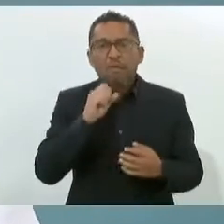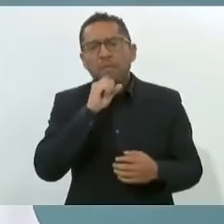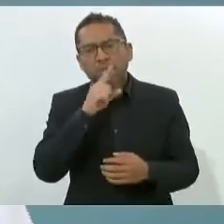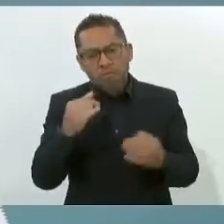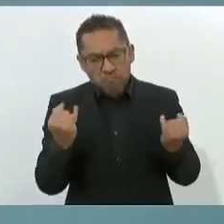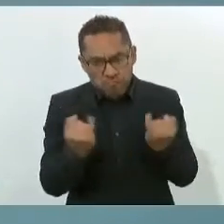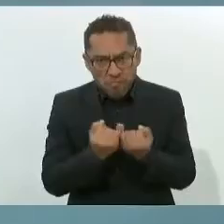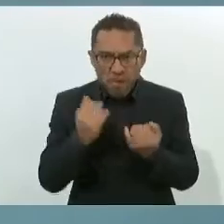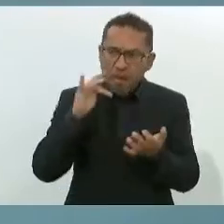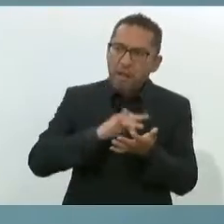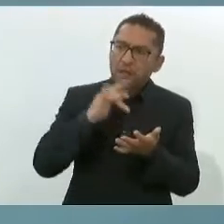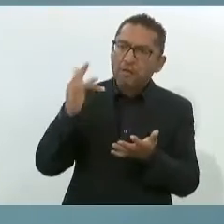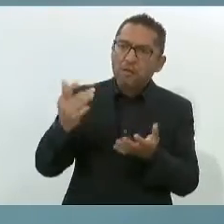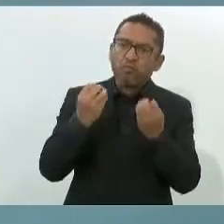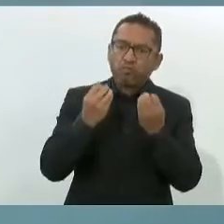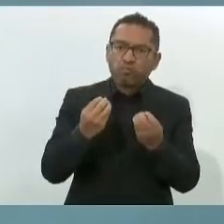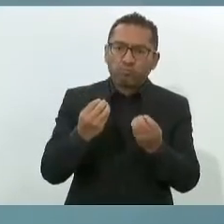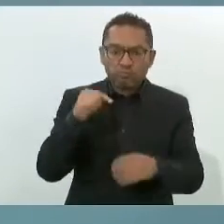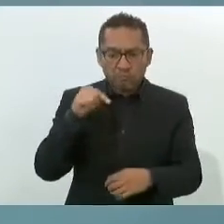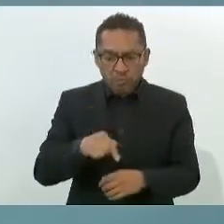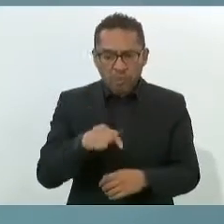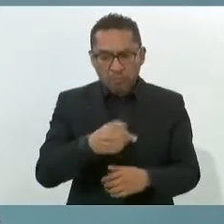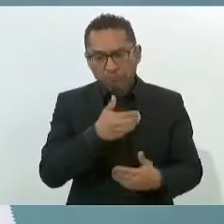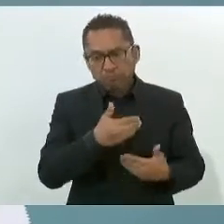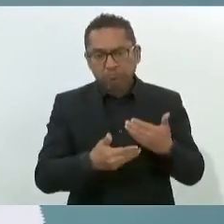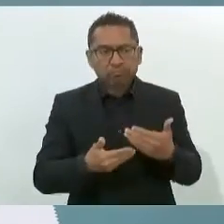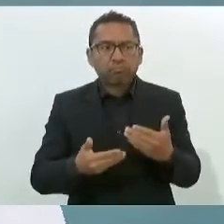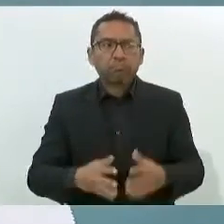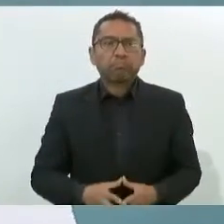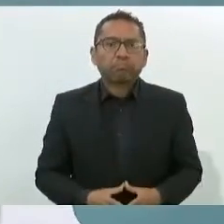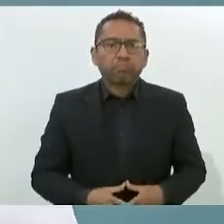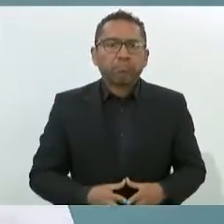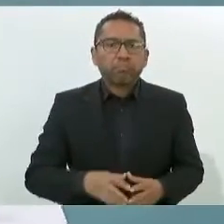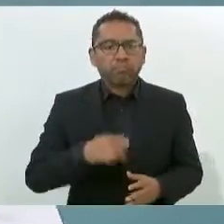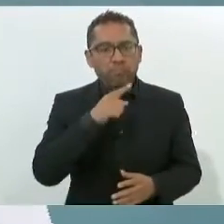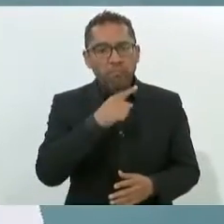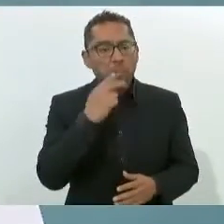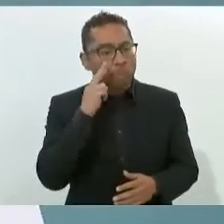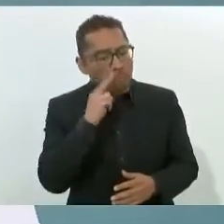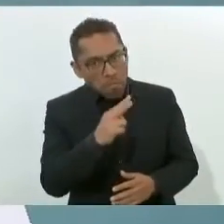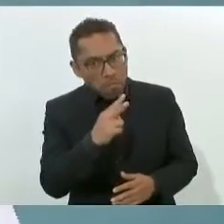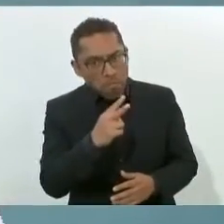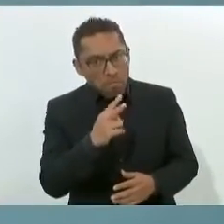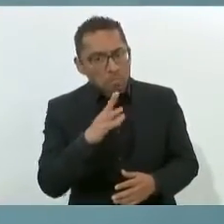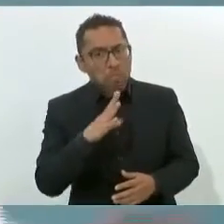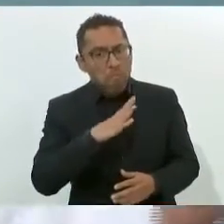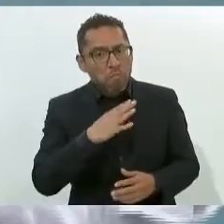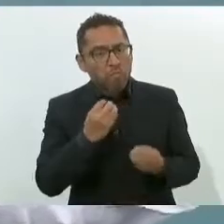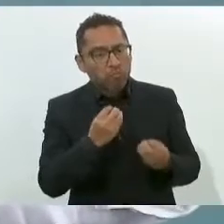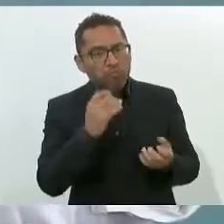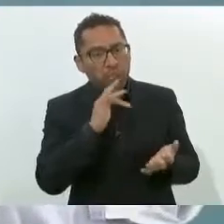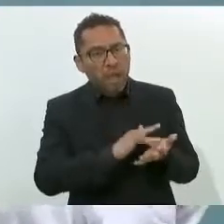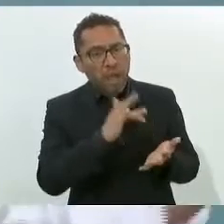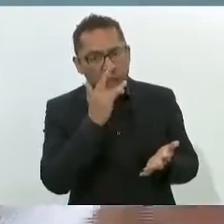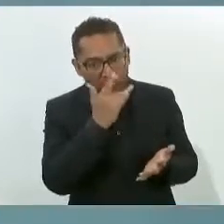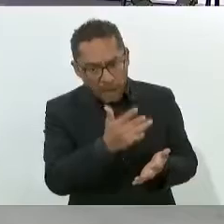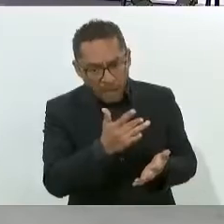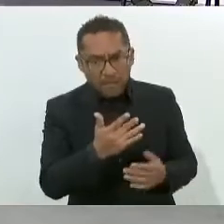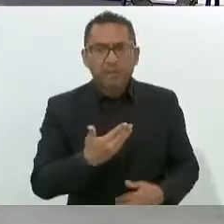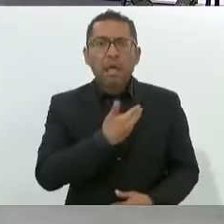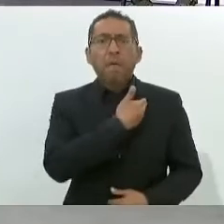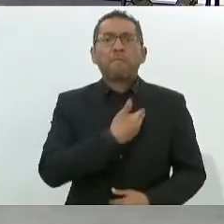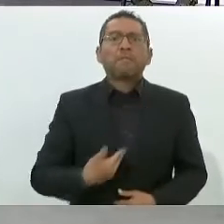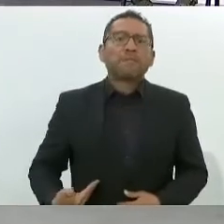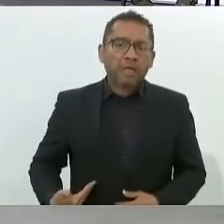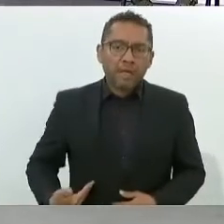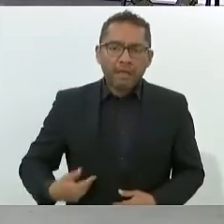en este municipio el señor Presidente Municipal Martín Zamaguey. Muchas gracias, Presidente,